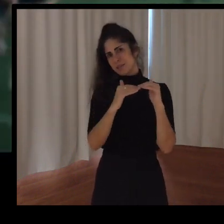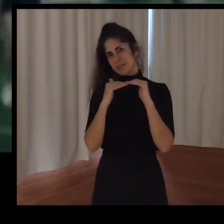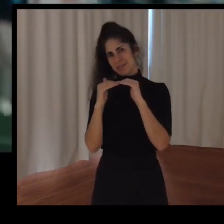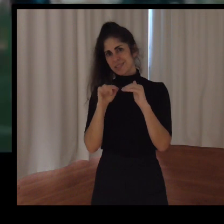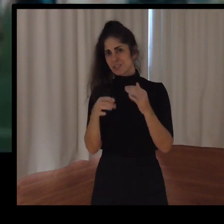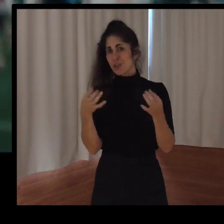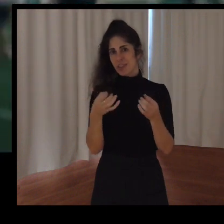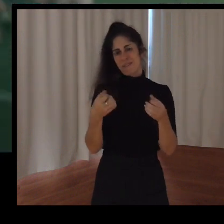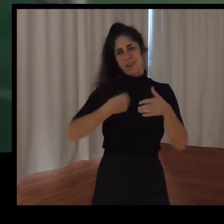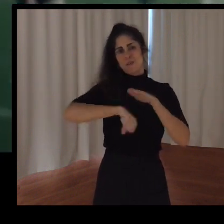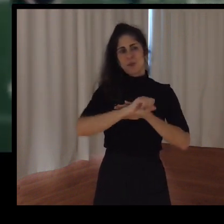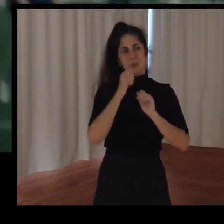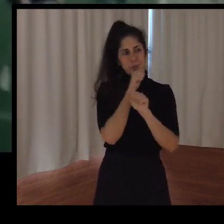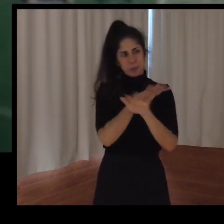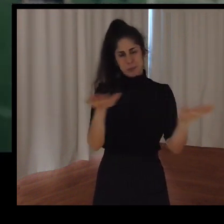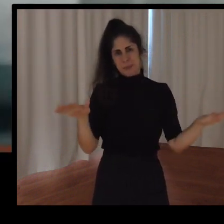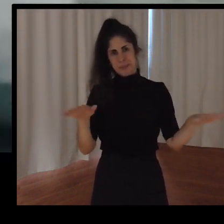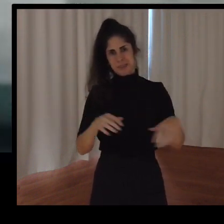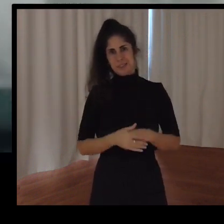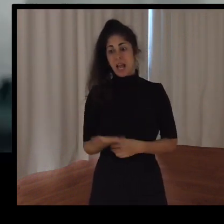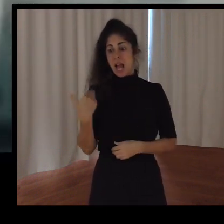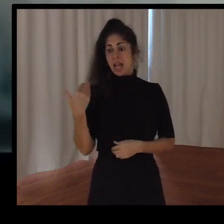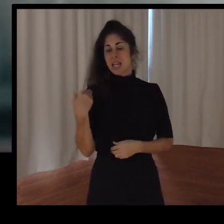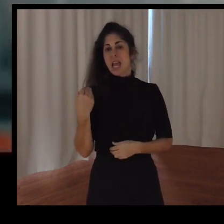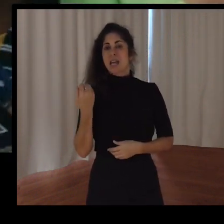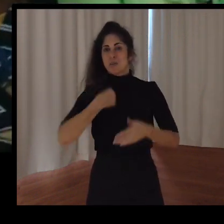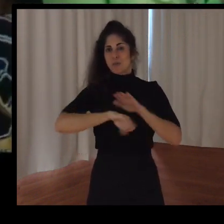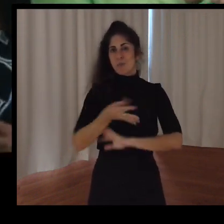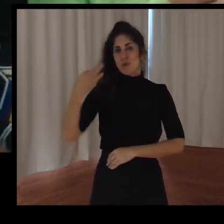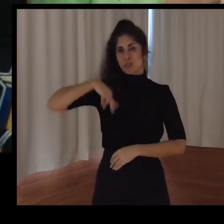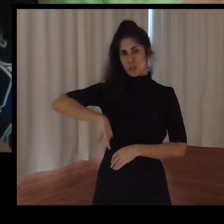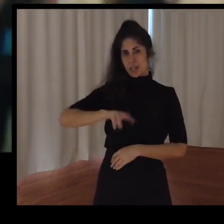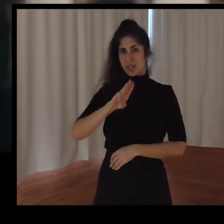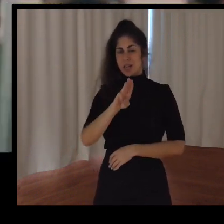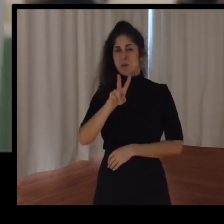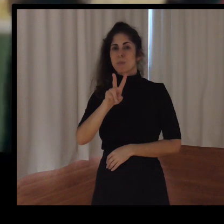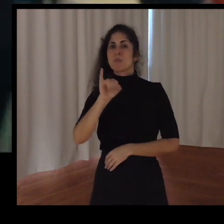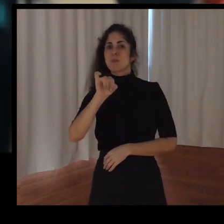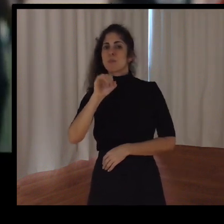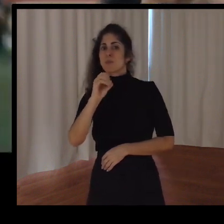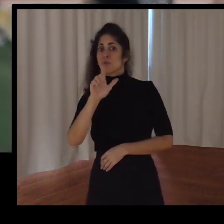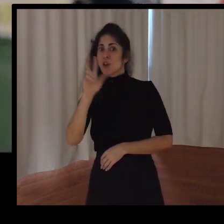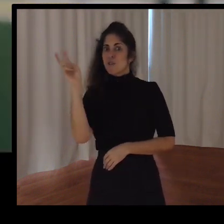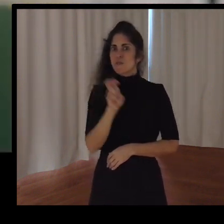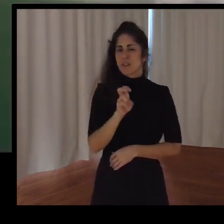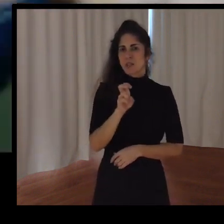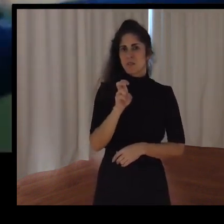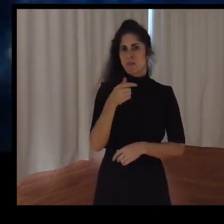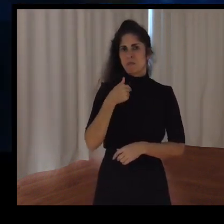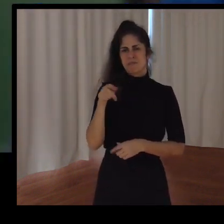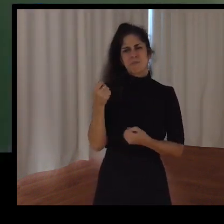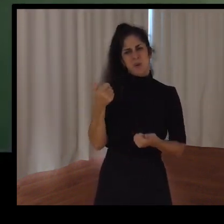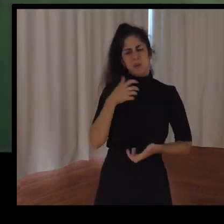Ayer cuando llegó Puyol al partido fue un revulsivo. La verdad es que yo estaba ahí y oía a la gente que llamaba Puyol, Puyol,